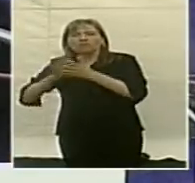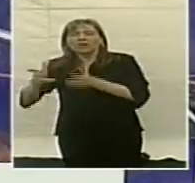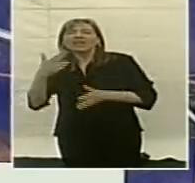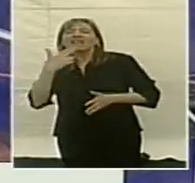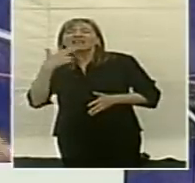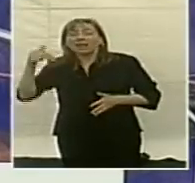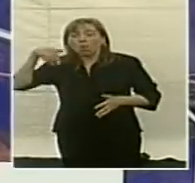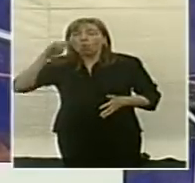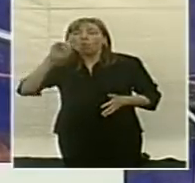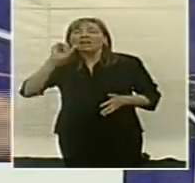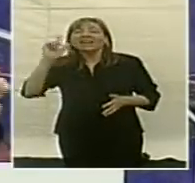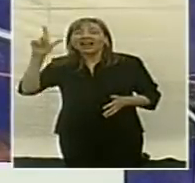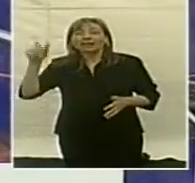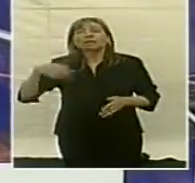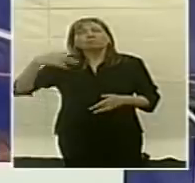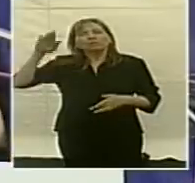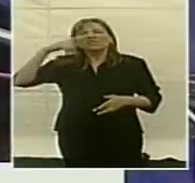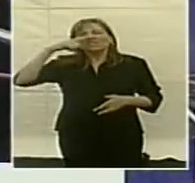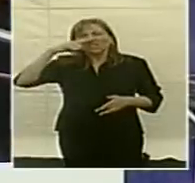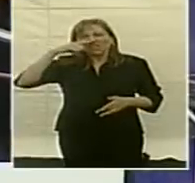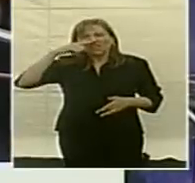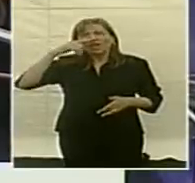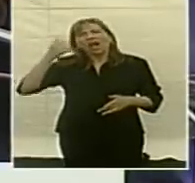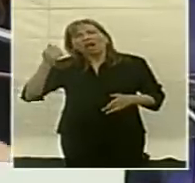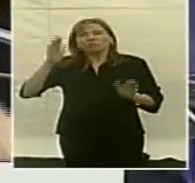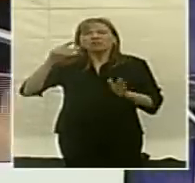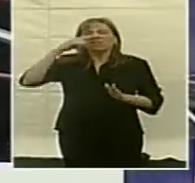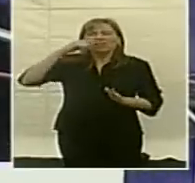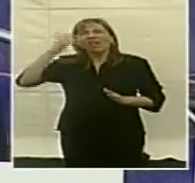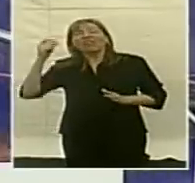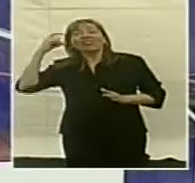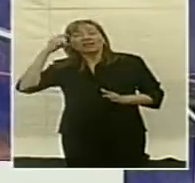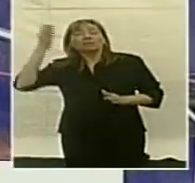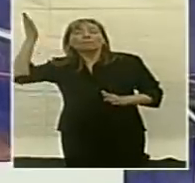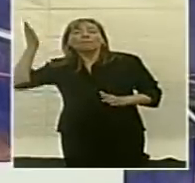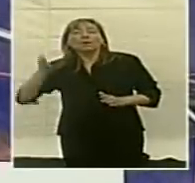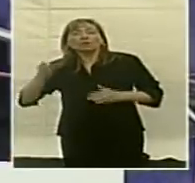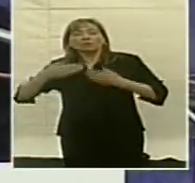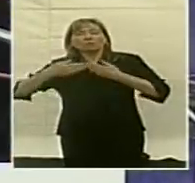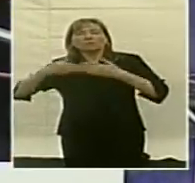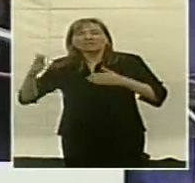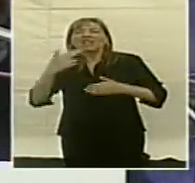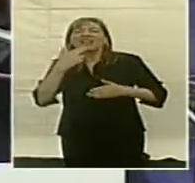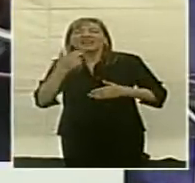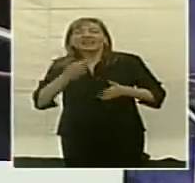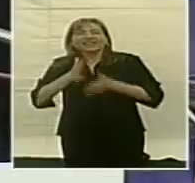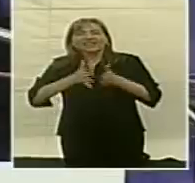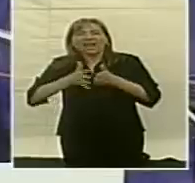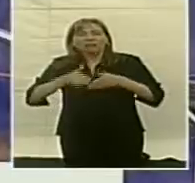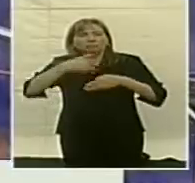energía nuclear del 7 al 10 por ciento, diversificando nuestra matriz energética.